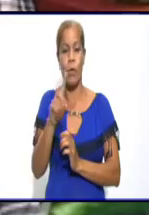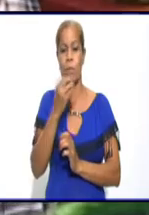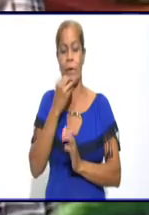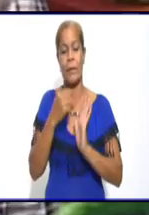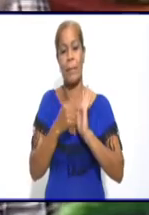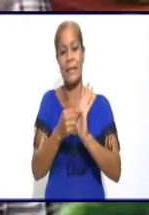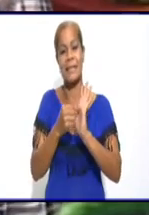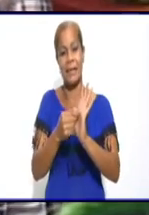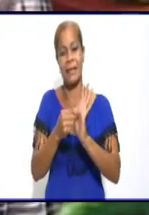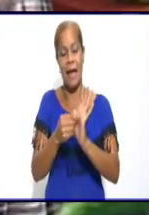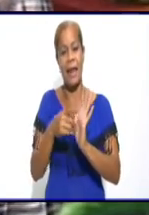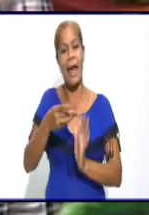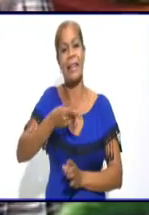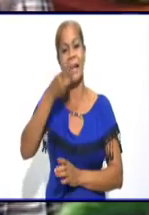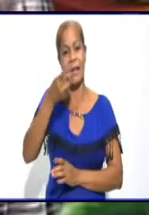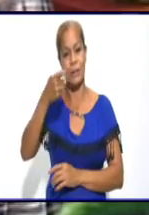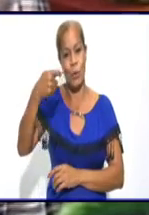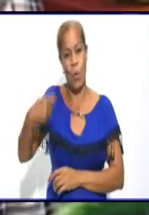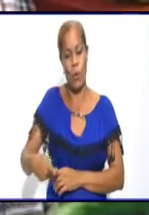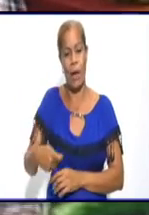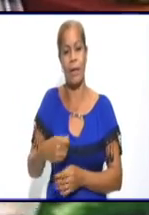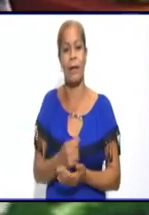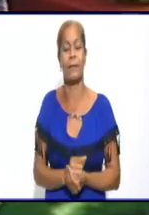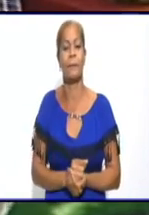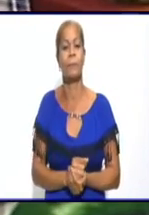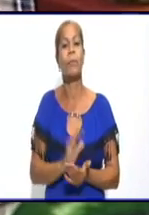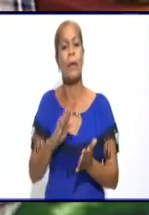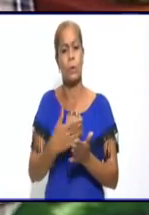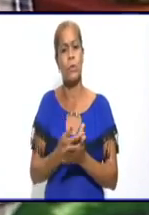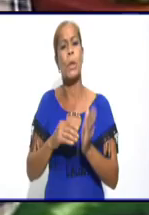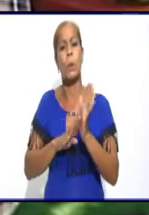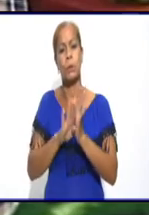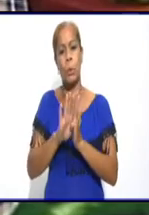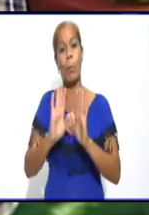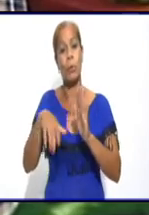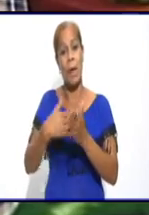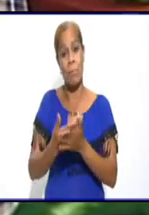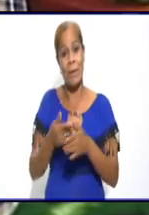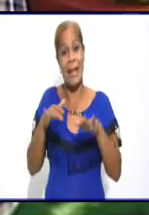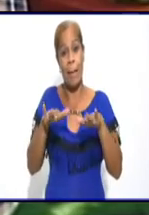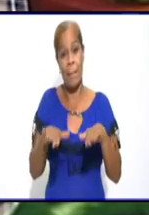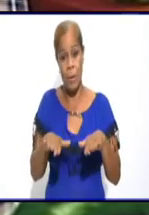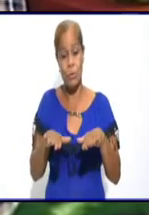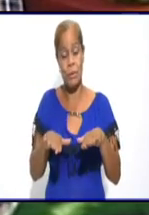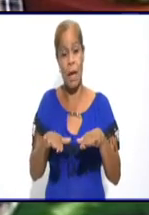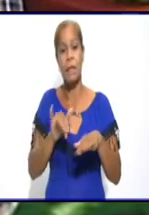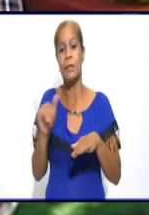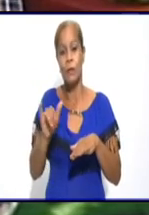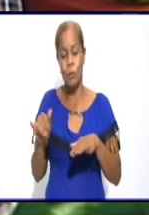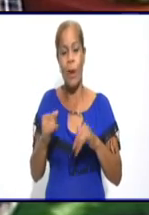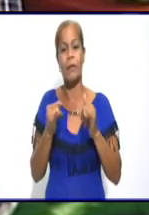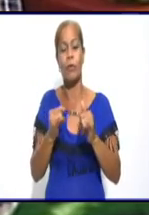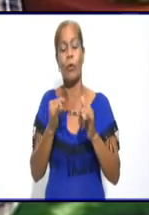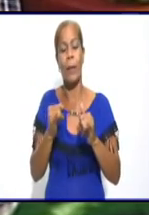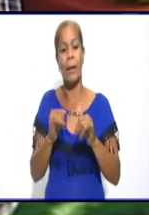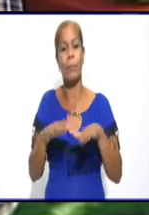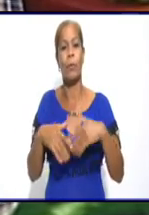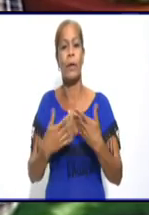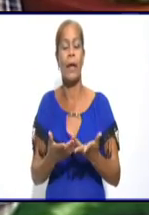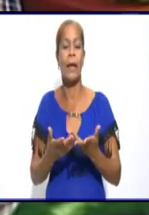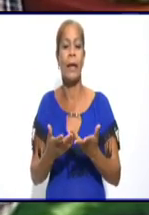explicación. Nosotros continuamos en nuestro panel informativo después de la pausa buscaremos detalles qué acciones garantiza